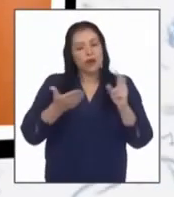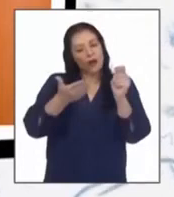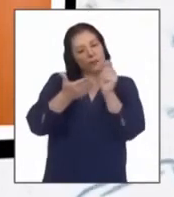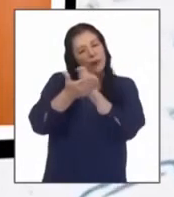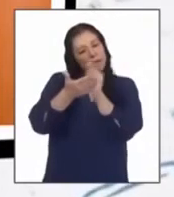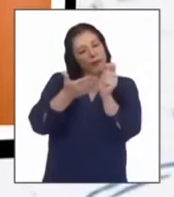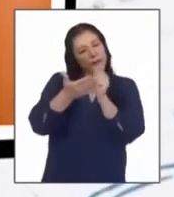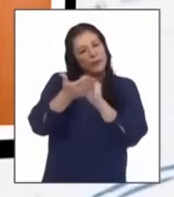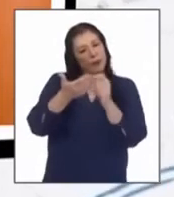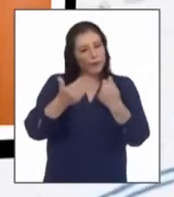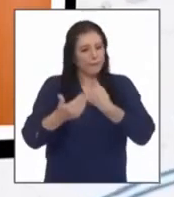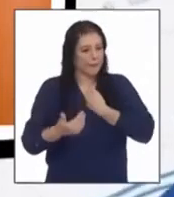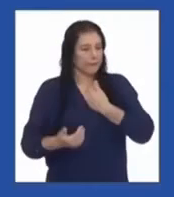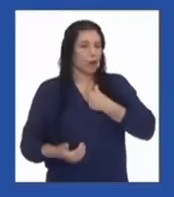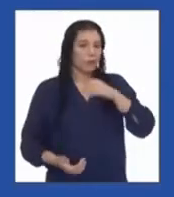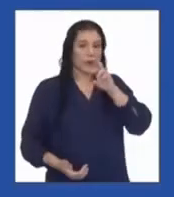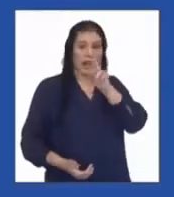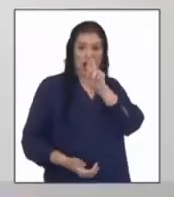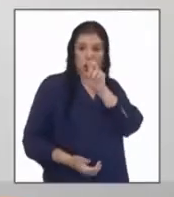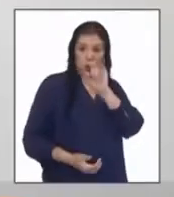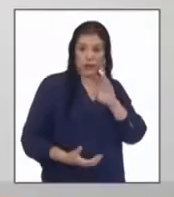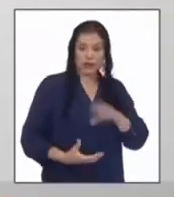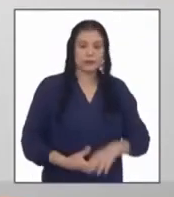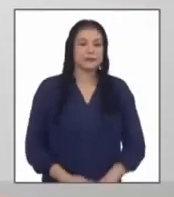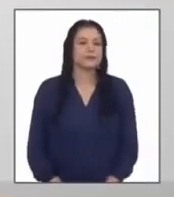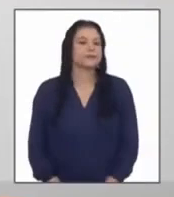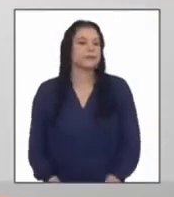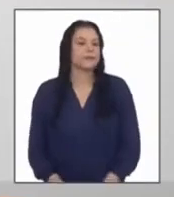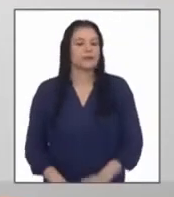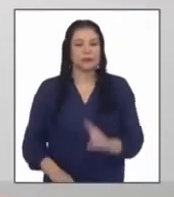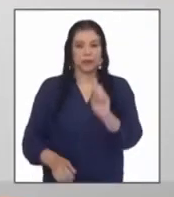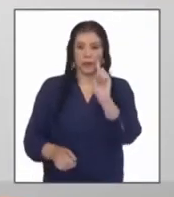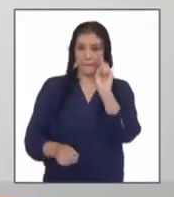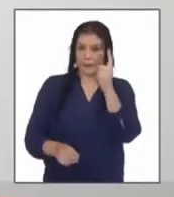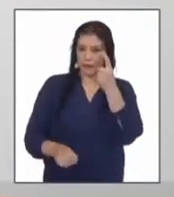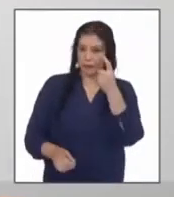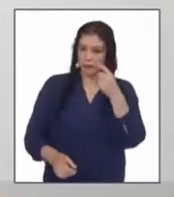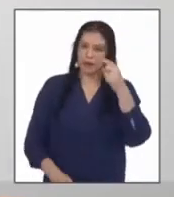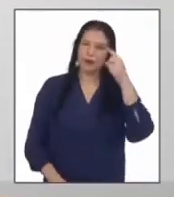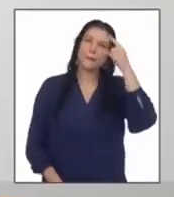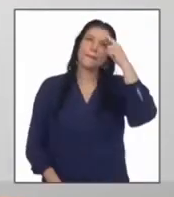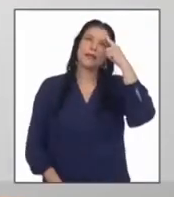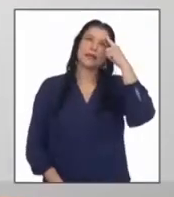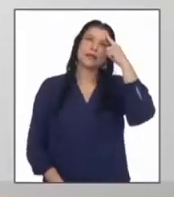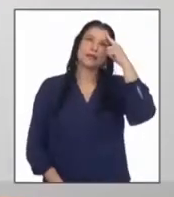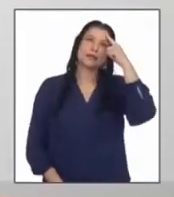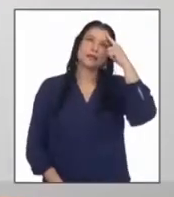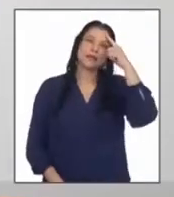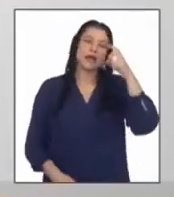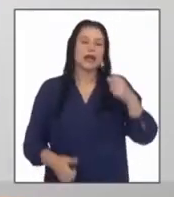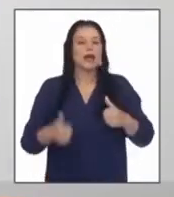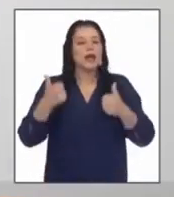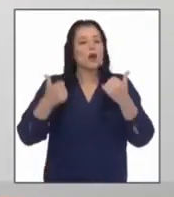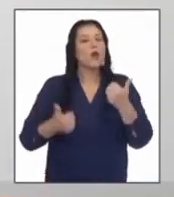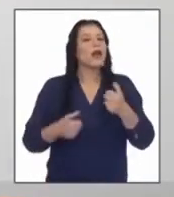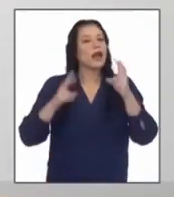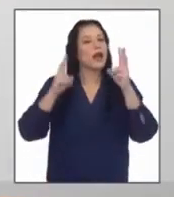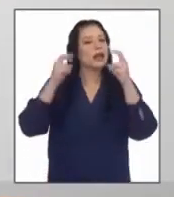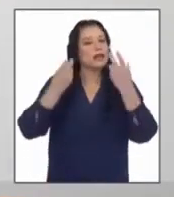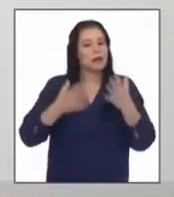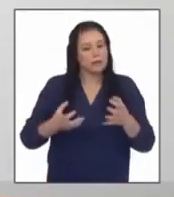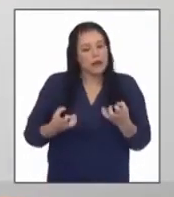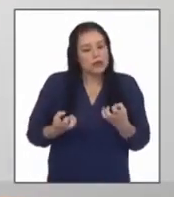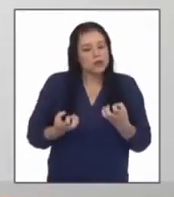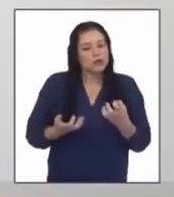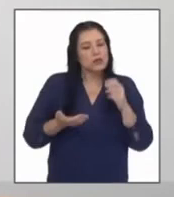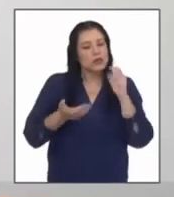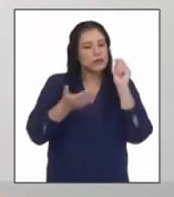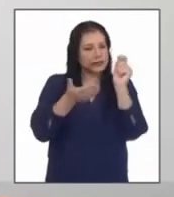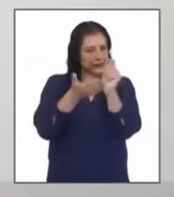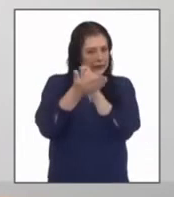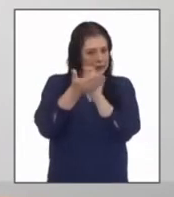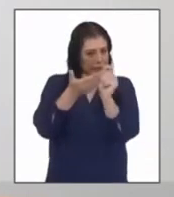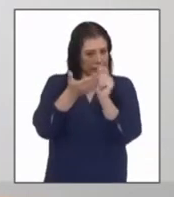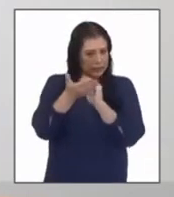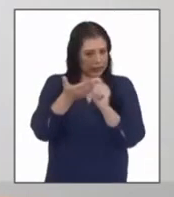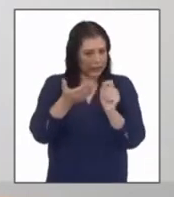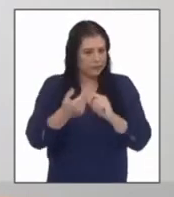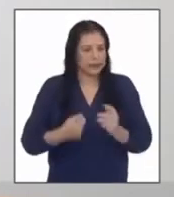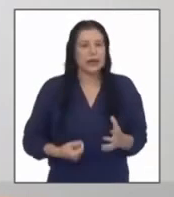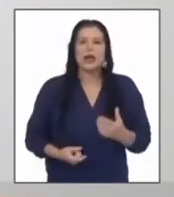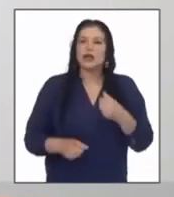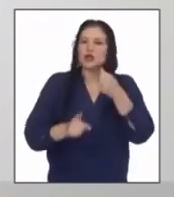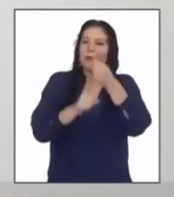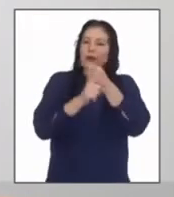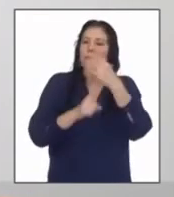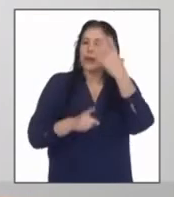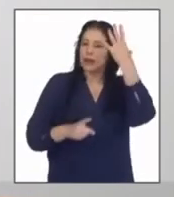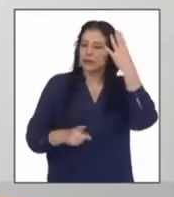redactar mi crónica primero pensar en nuestro tema a escribir que sobre nuestras